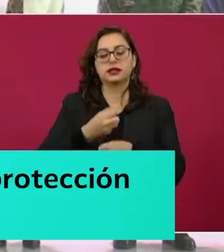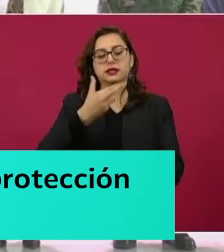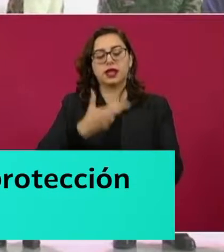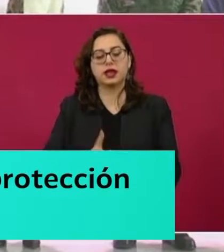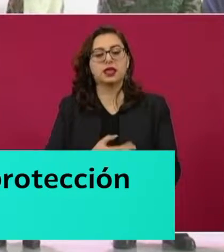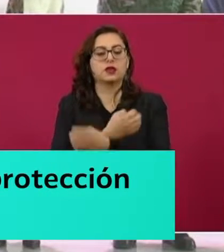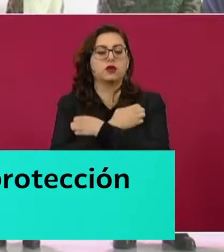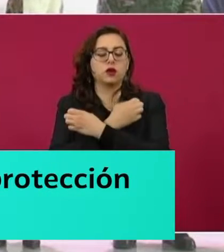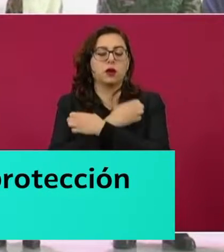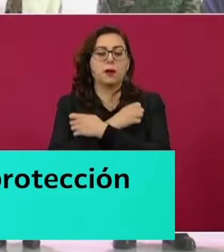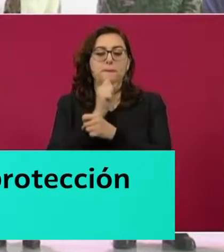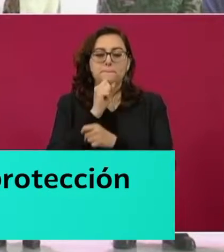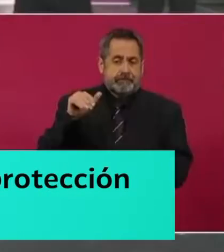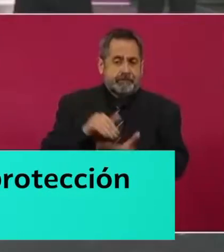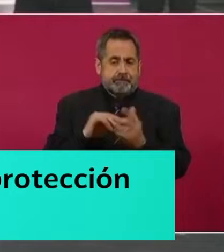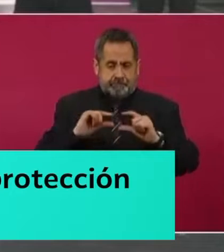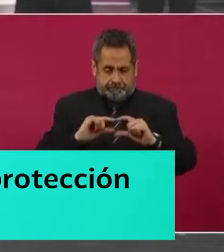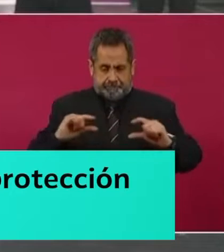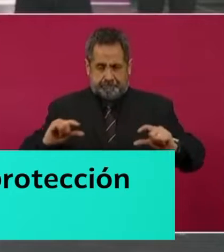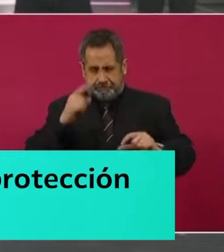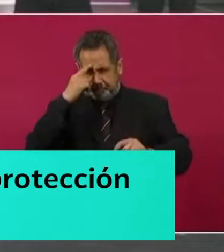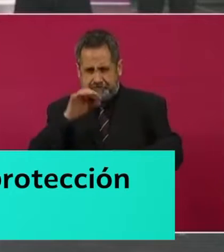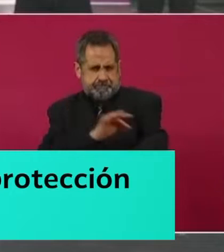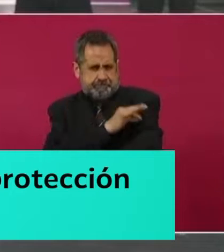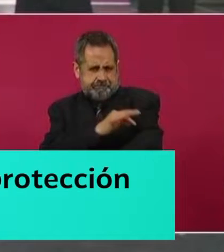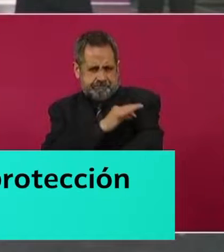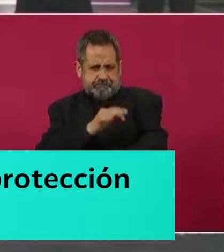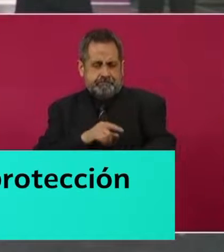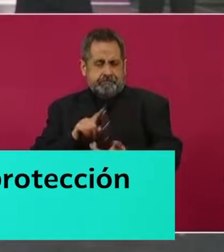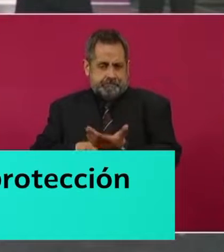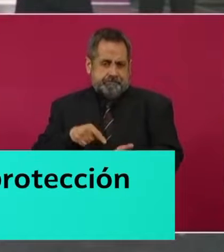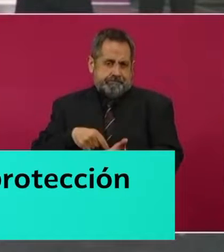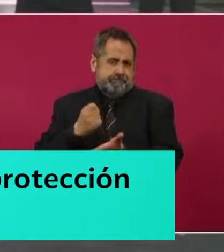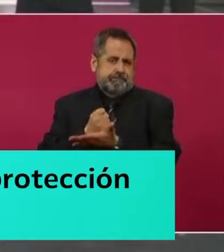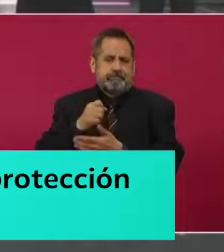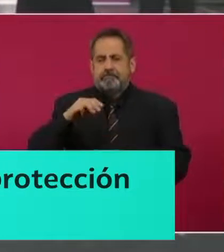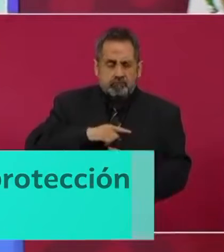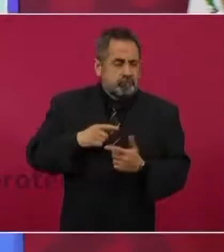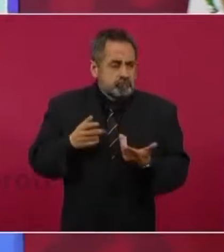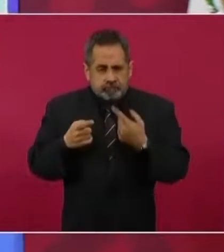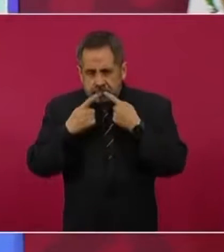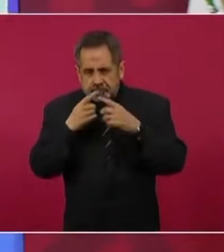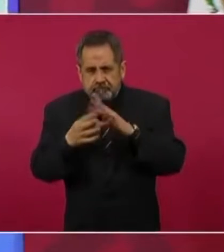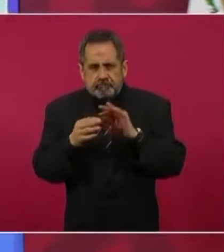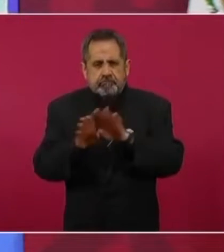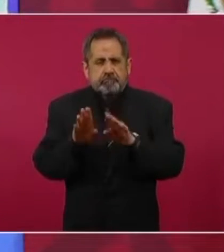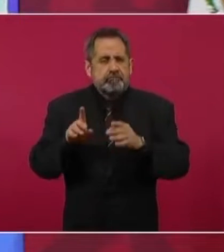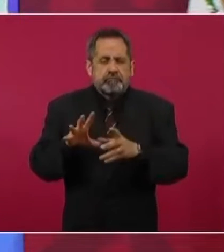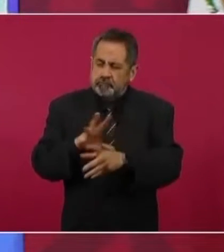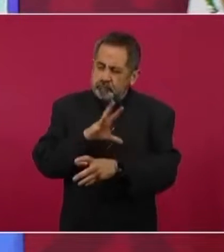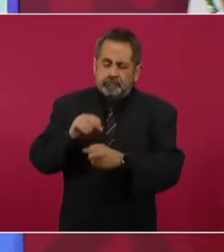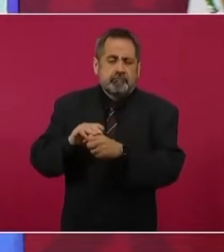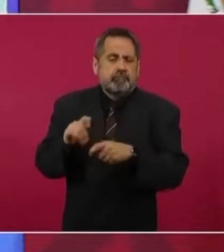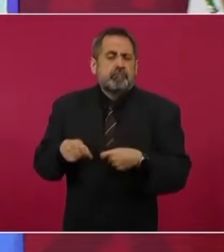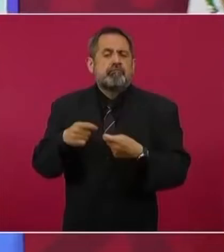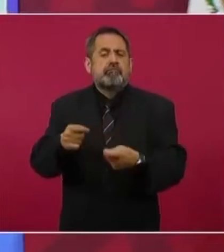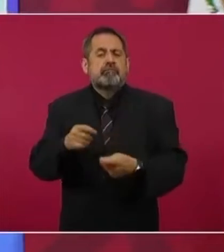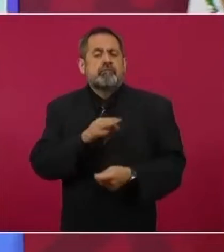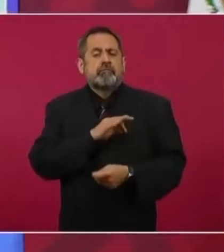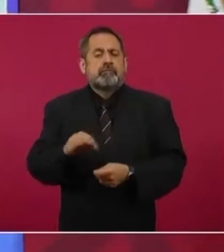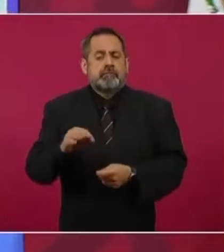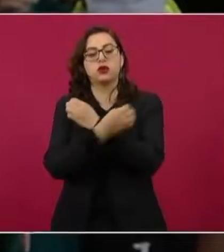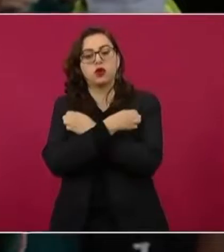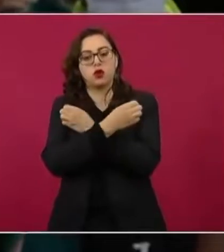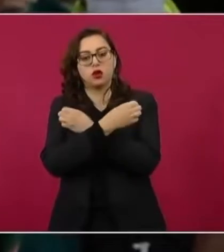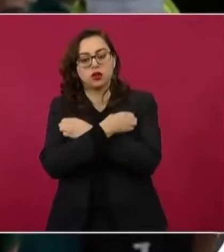oficial, pues en Baja California y Colima el magistrado ya fue inoculado. Al enlazarse de forma virtual a Palacio